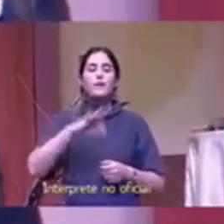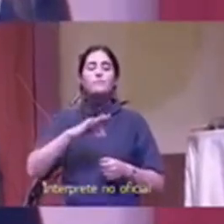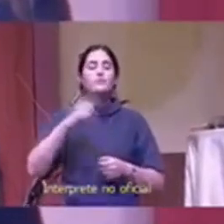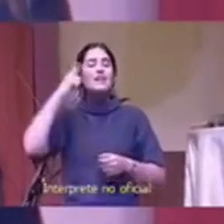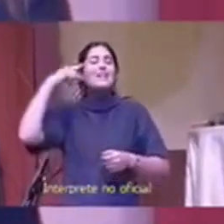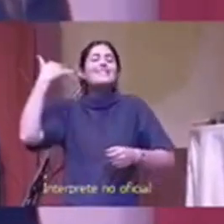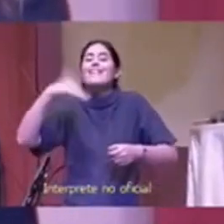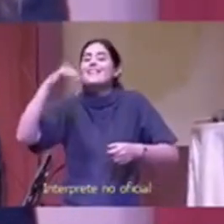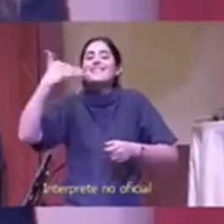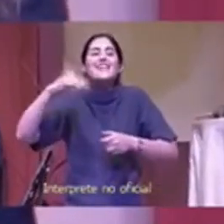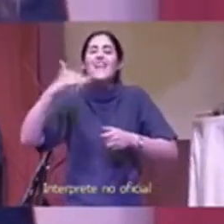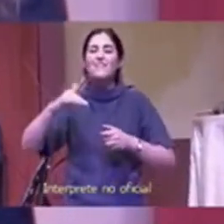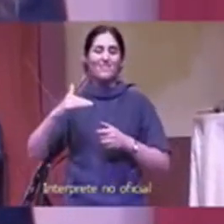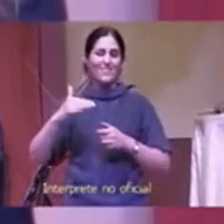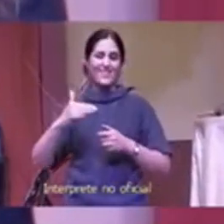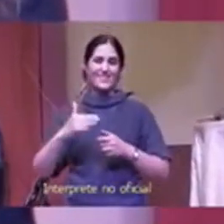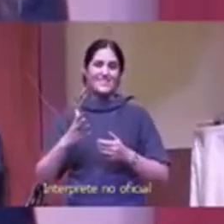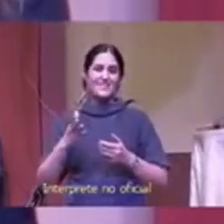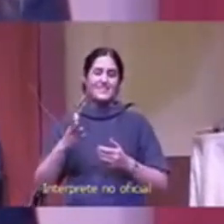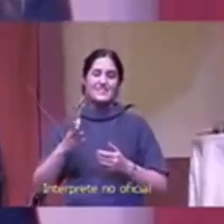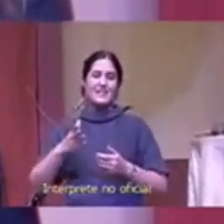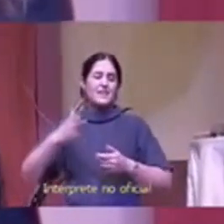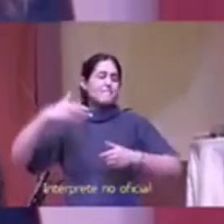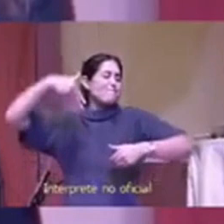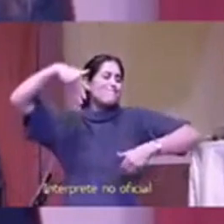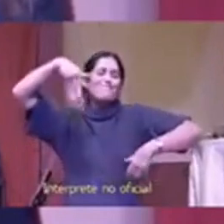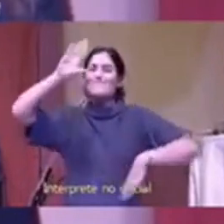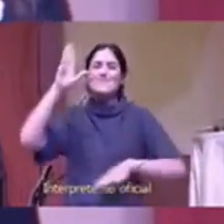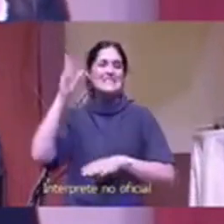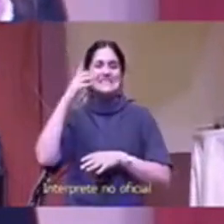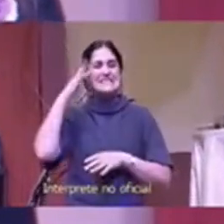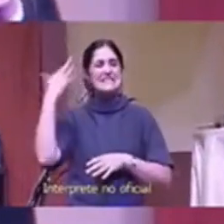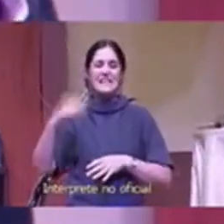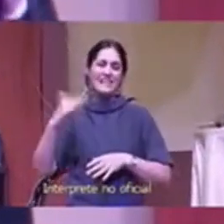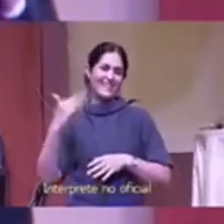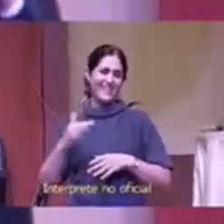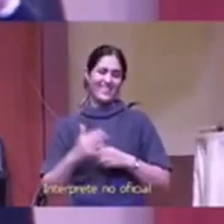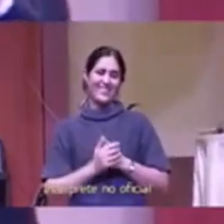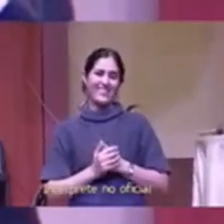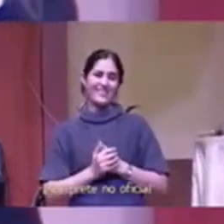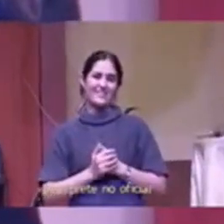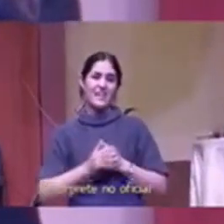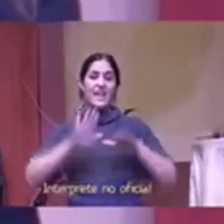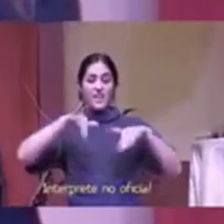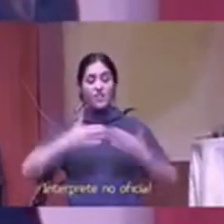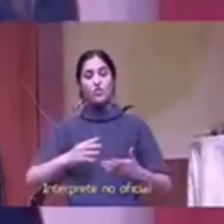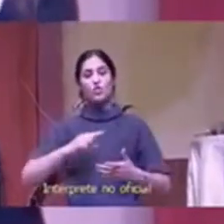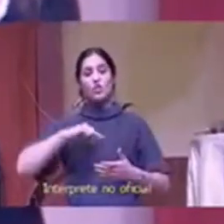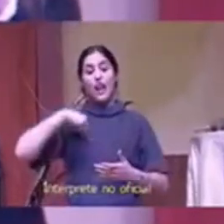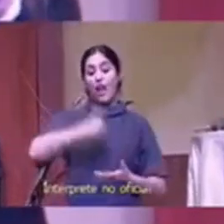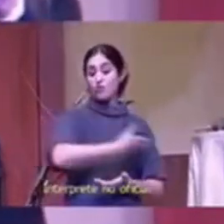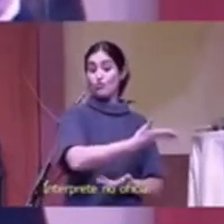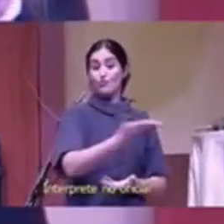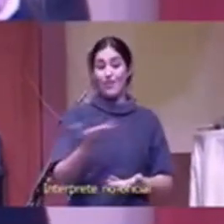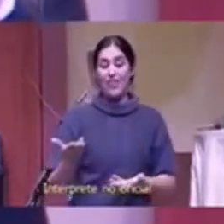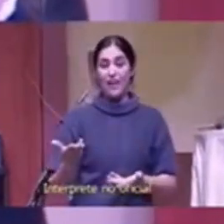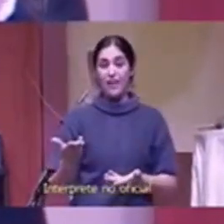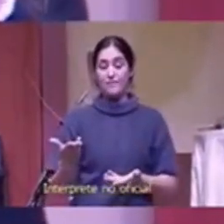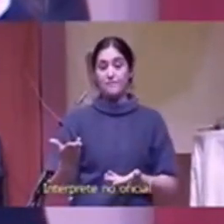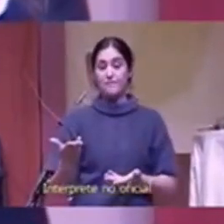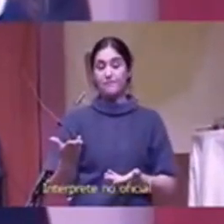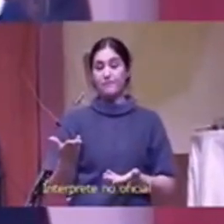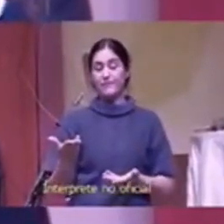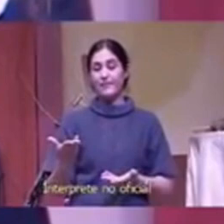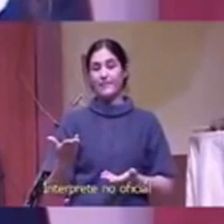como cristianos que a la sociedad no le queda otra que